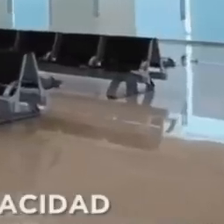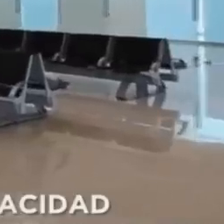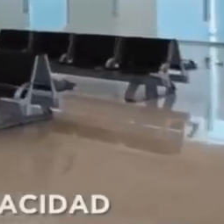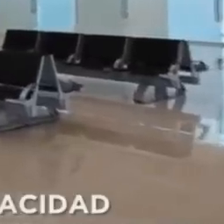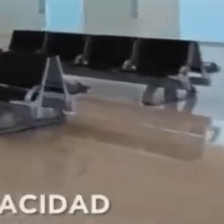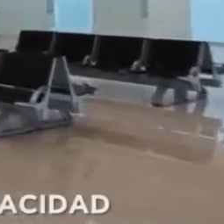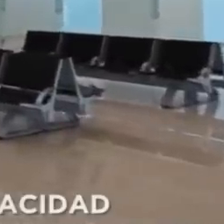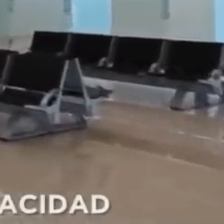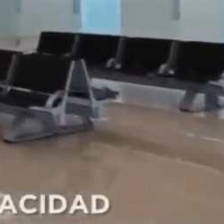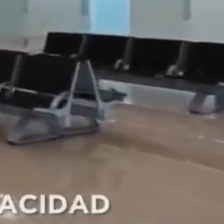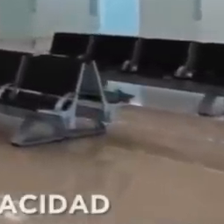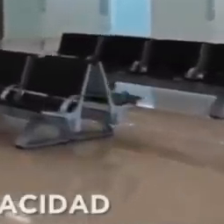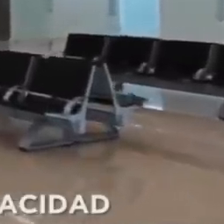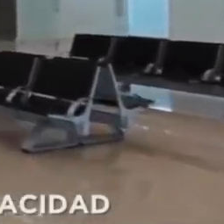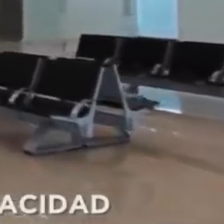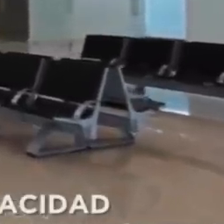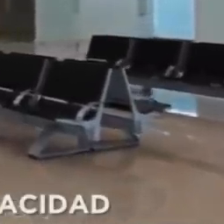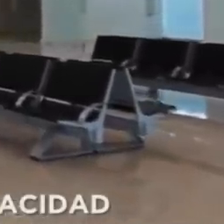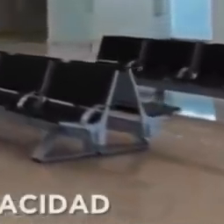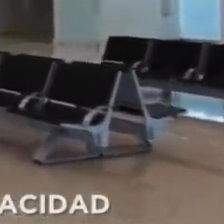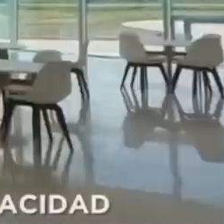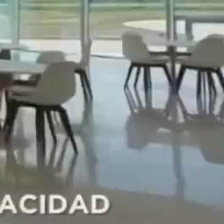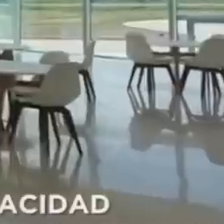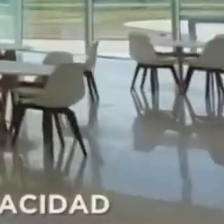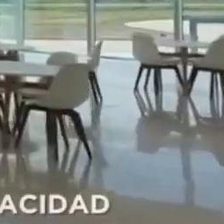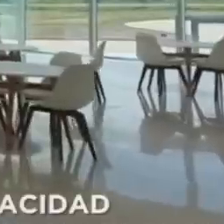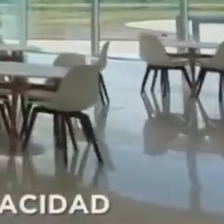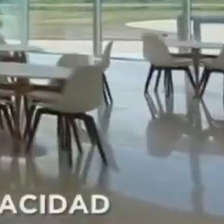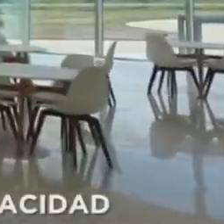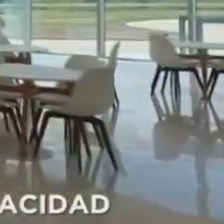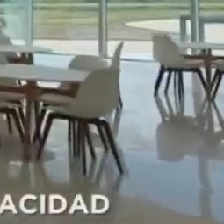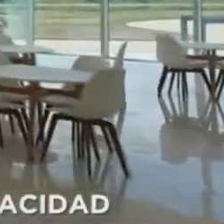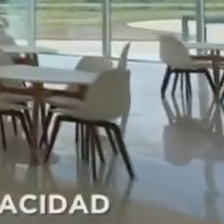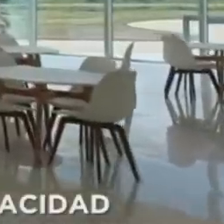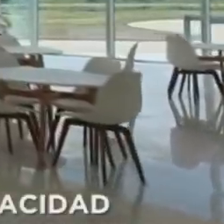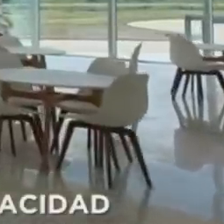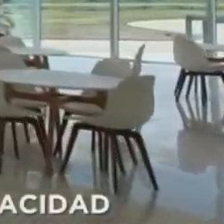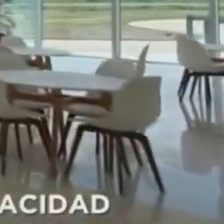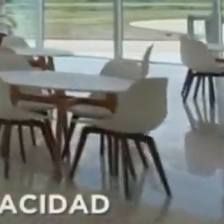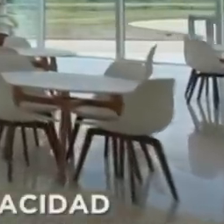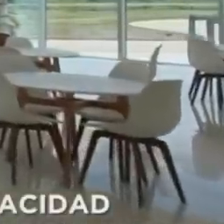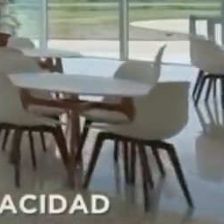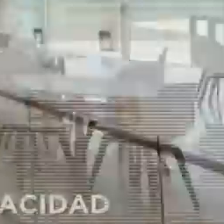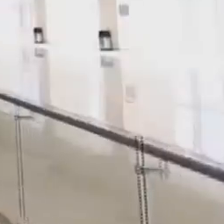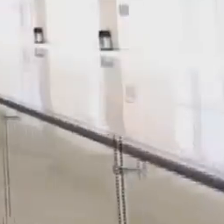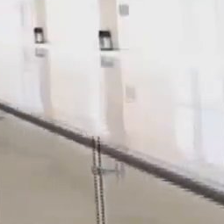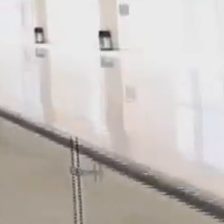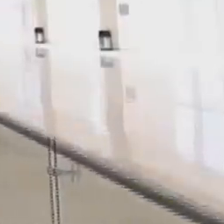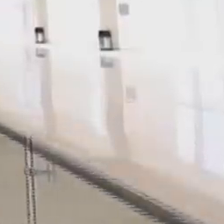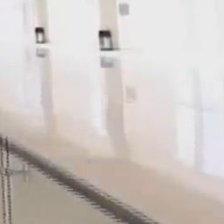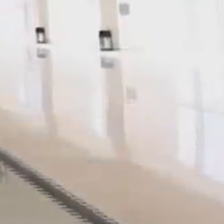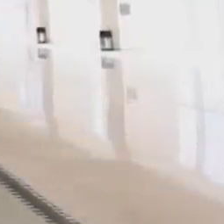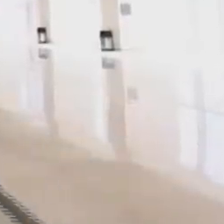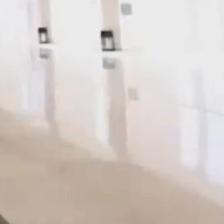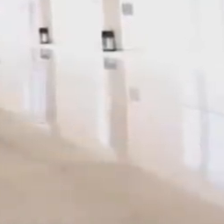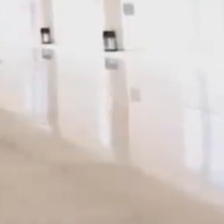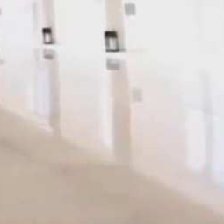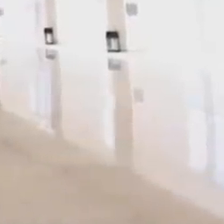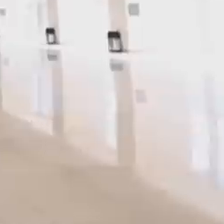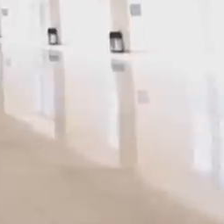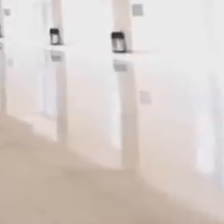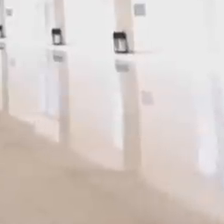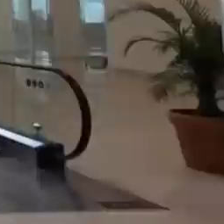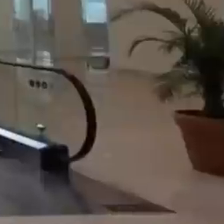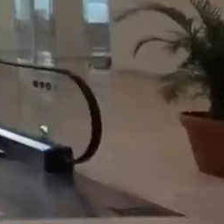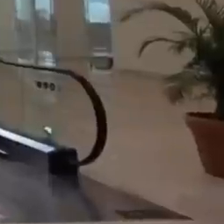Con esta inversión se logra duplicar la capacidad operativa del Aeropuerto Internacional Ángel Albino Corzo, siendo esta la infraestructura en